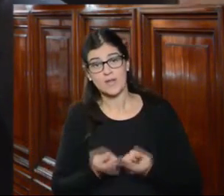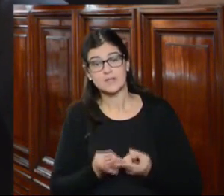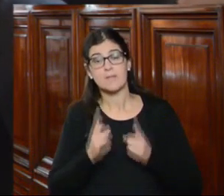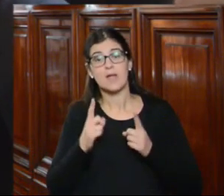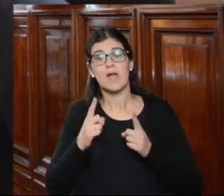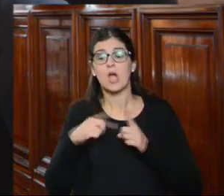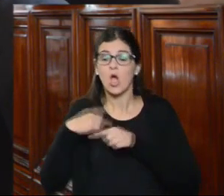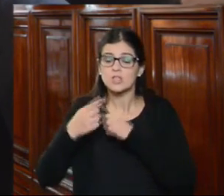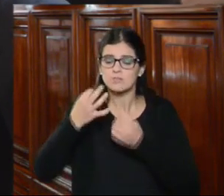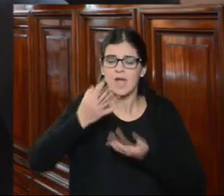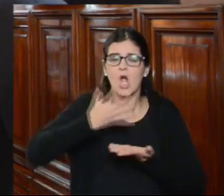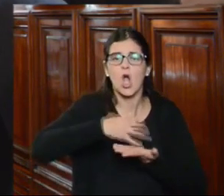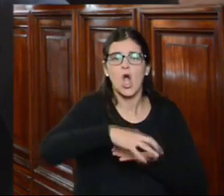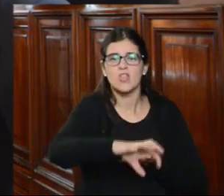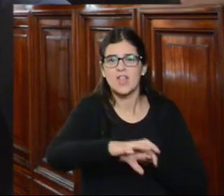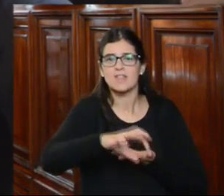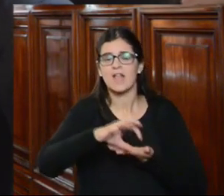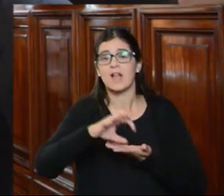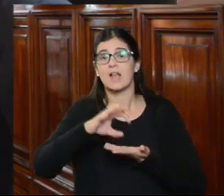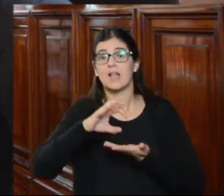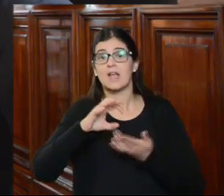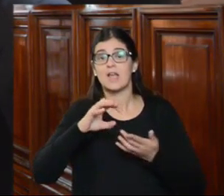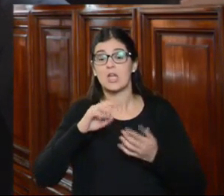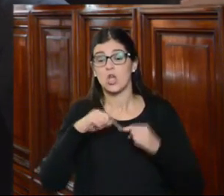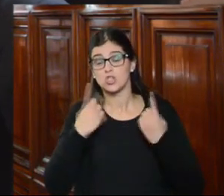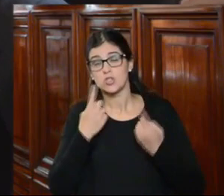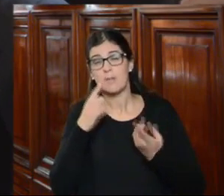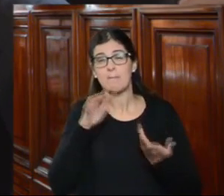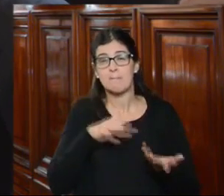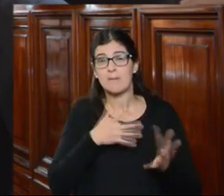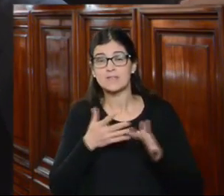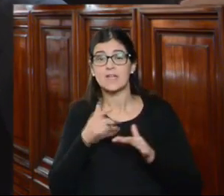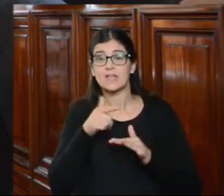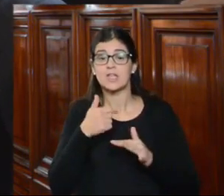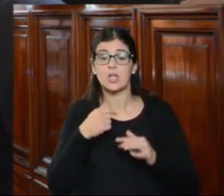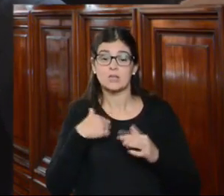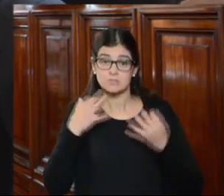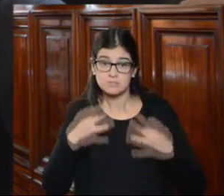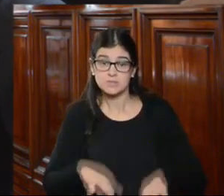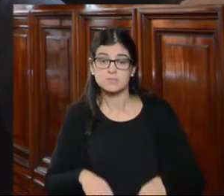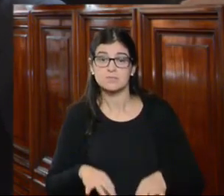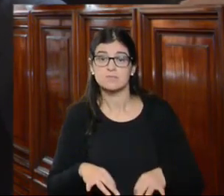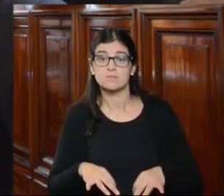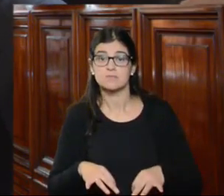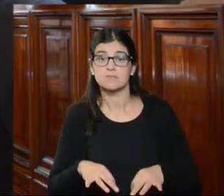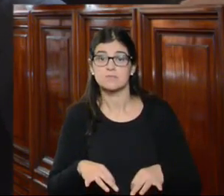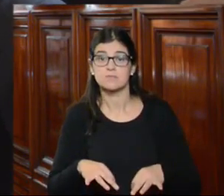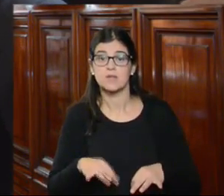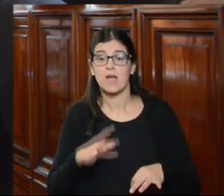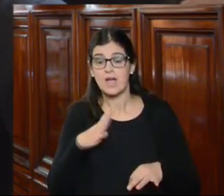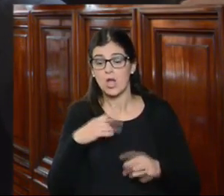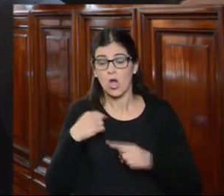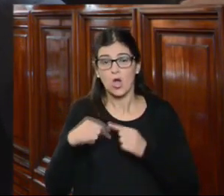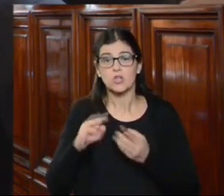continental la que nosotros tenemos pareciera ser que estos asuntos definitivamente han venido